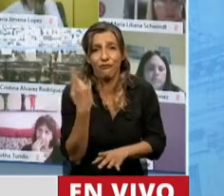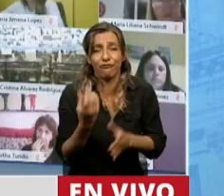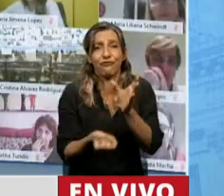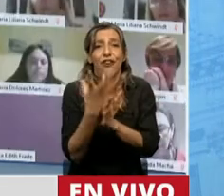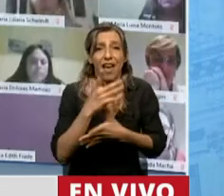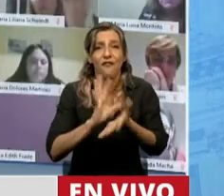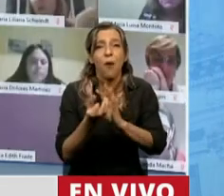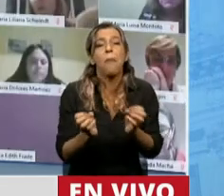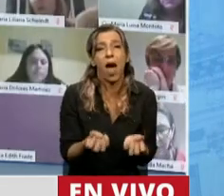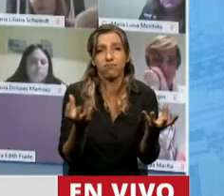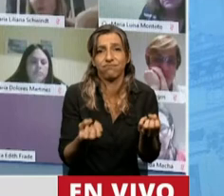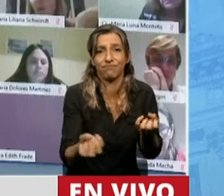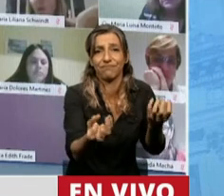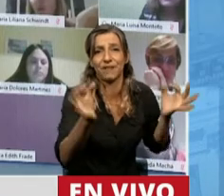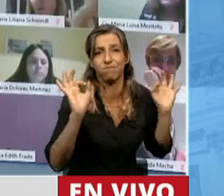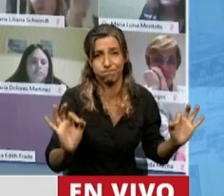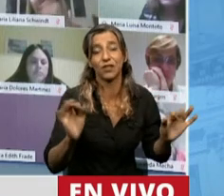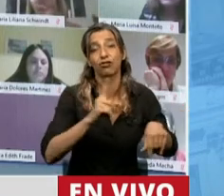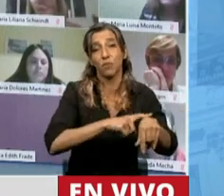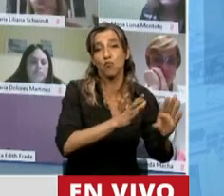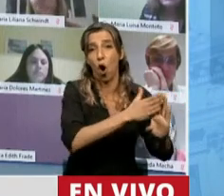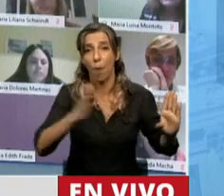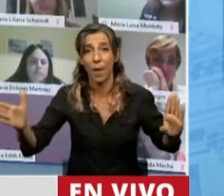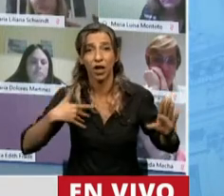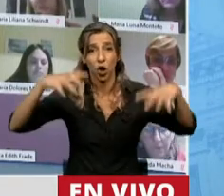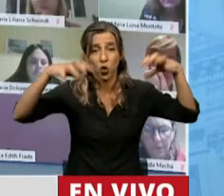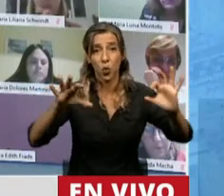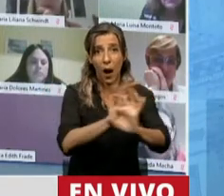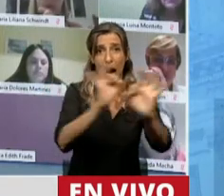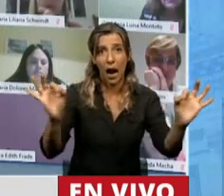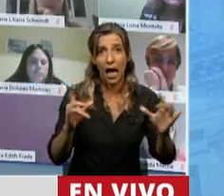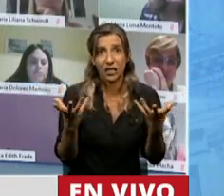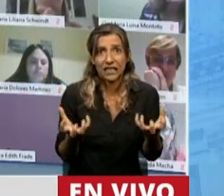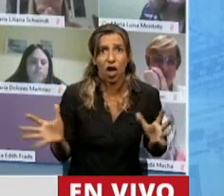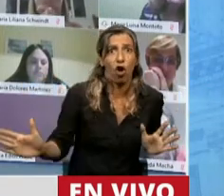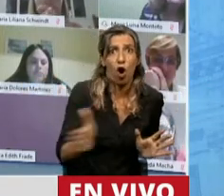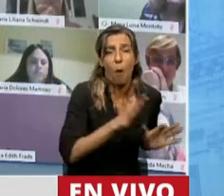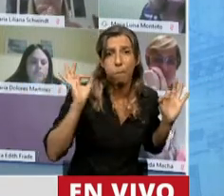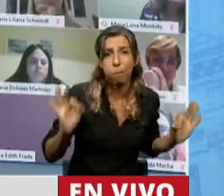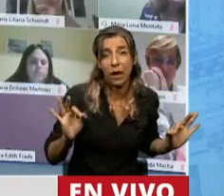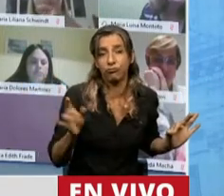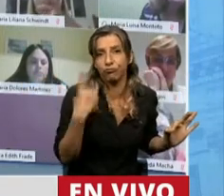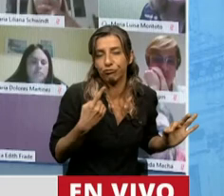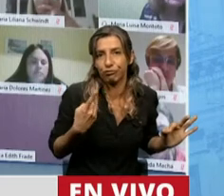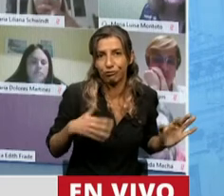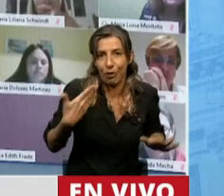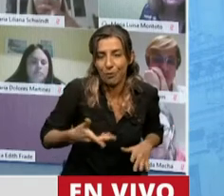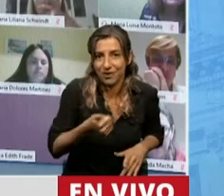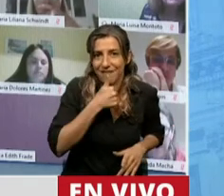precipitaciones, seguidas de grandes periodos de sequía, generan un polvorín en el monte y después esto es muy difícil de combatir.